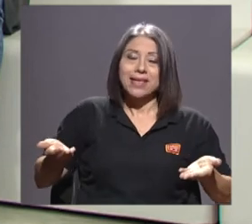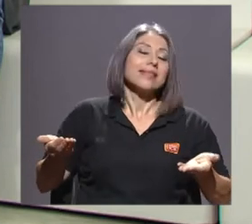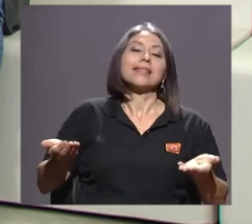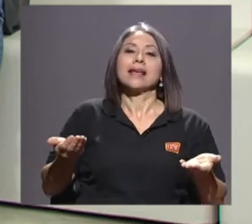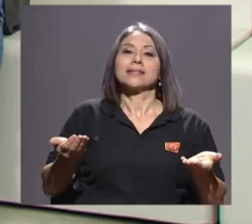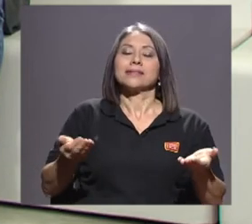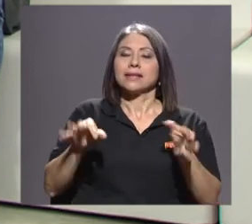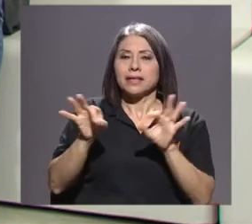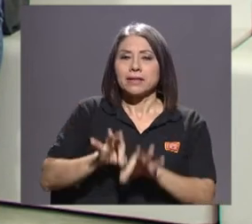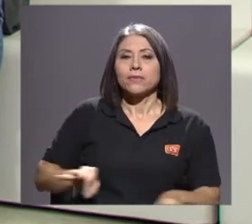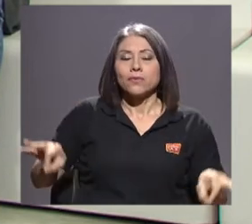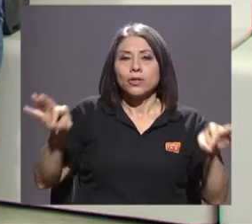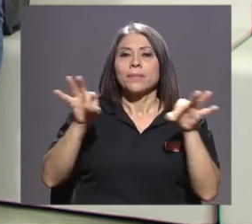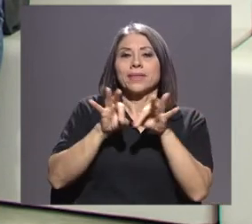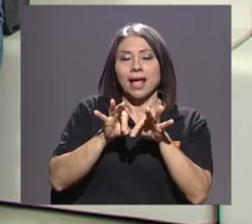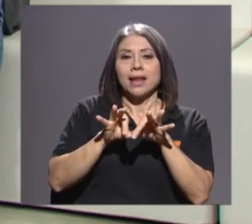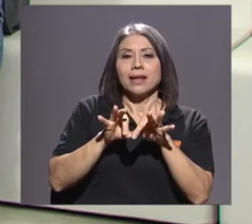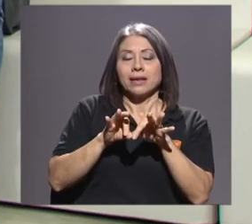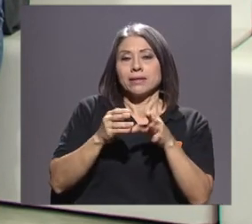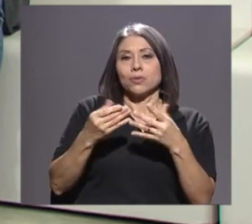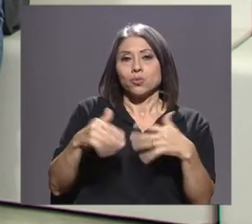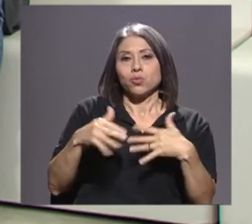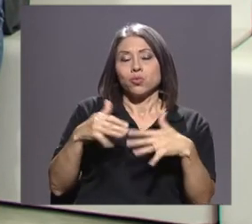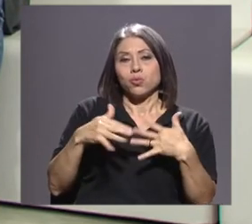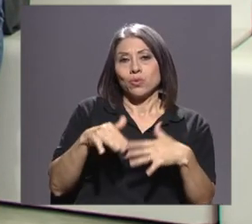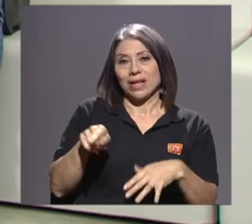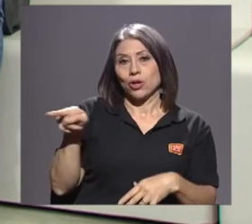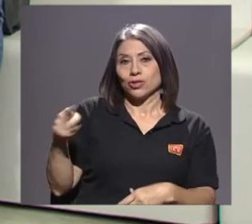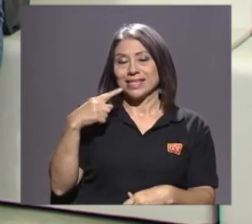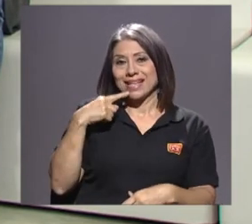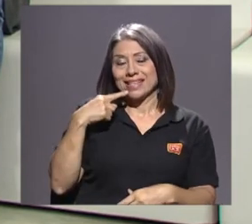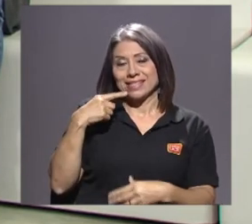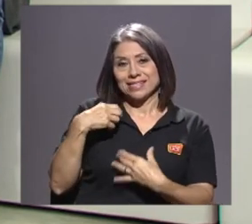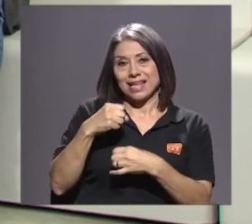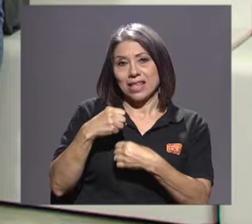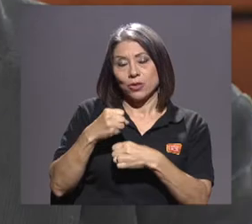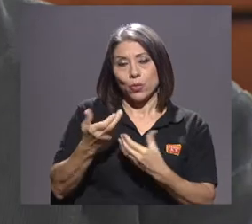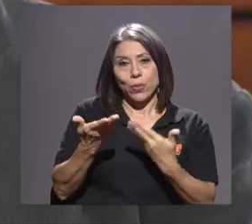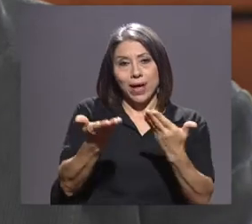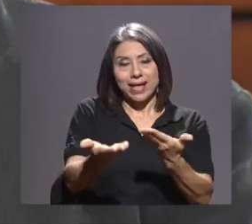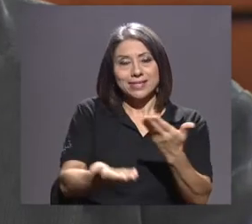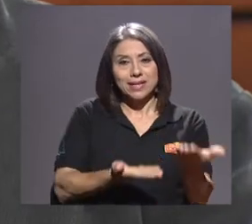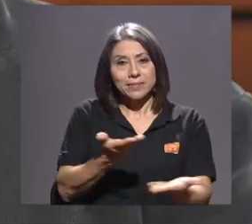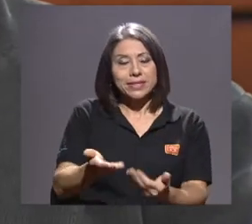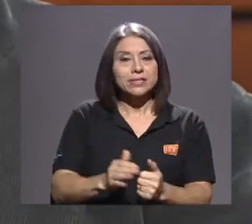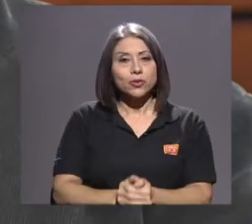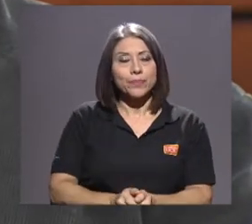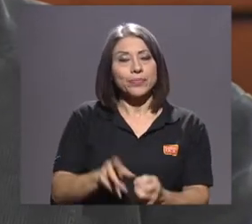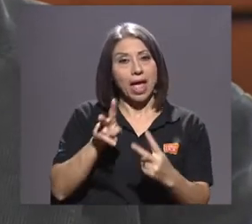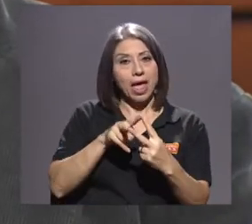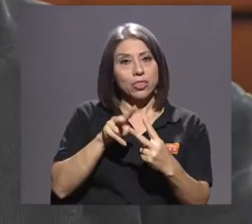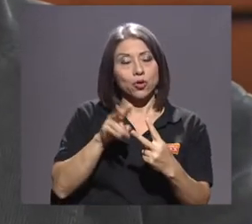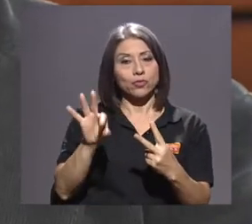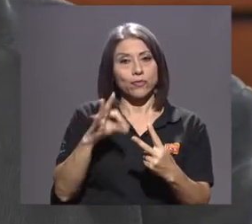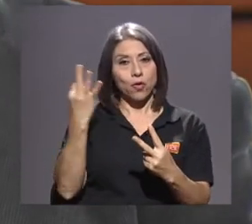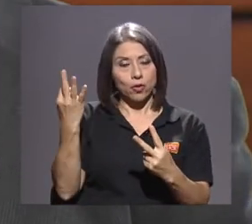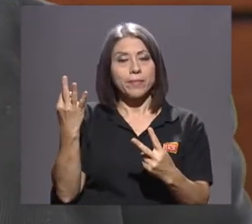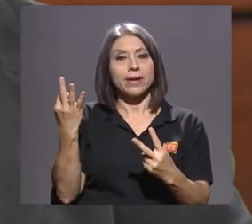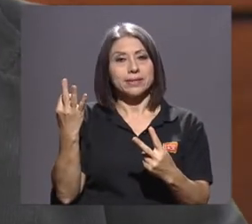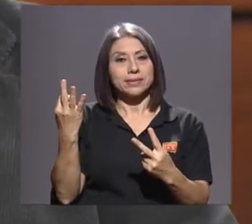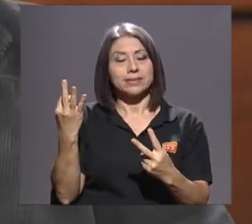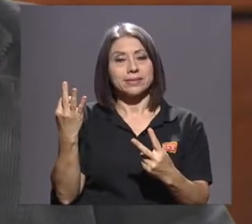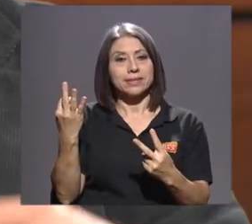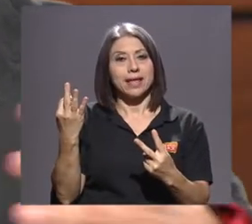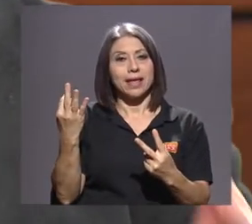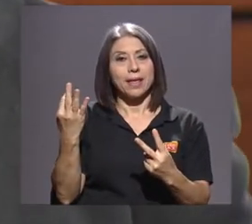fundamental y muy importante esto que ustedes están poniendo al servicio. Hay dos formas de